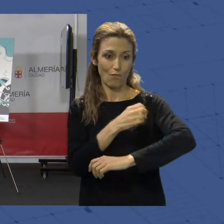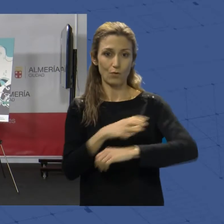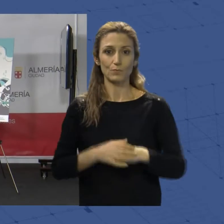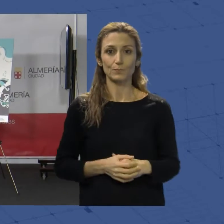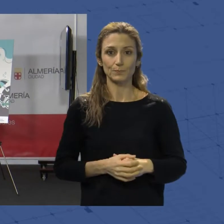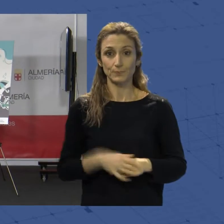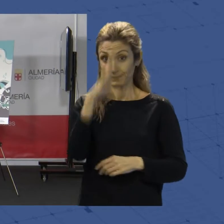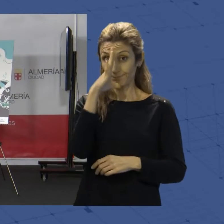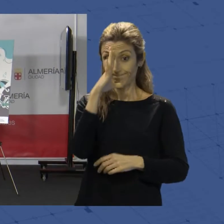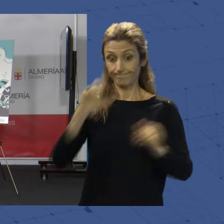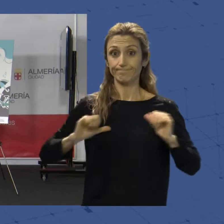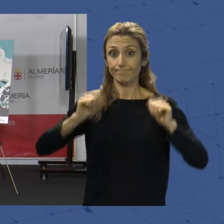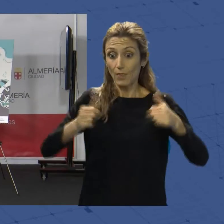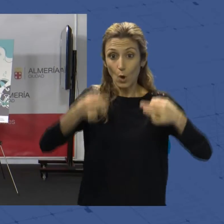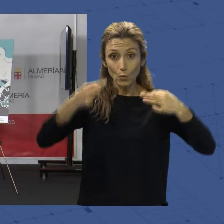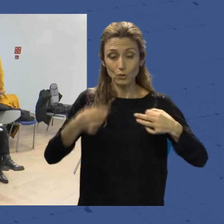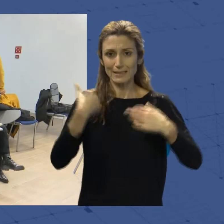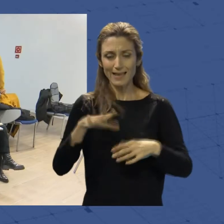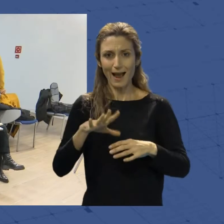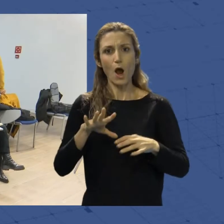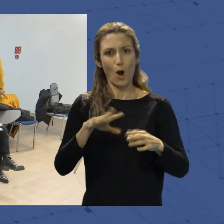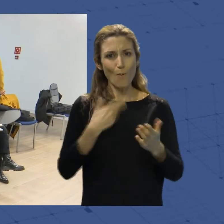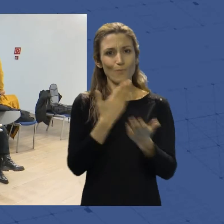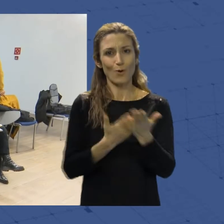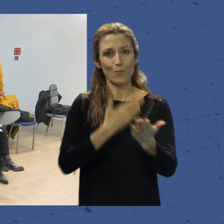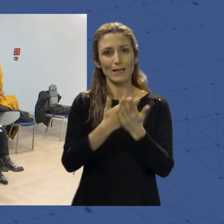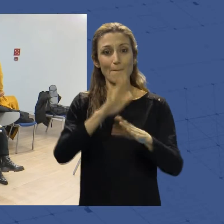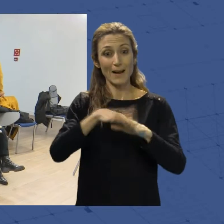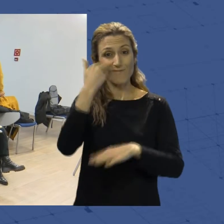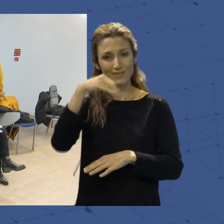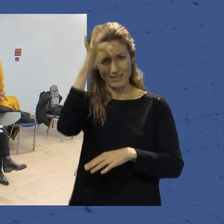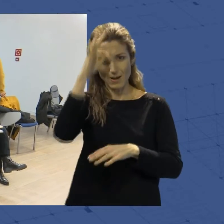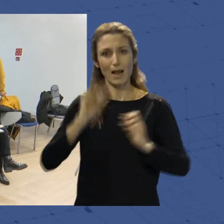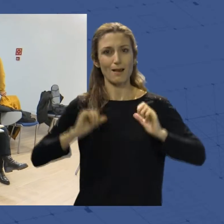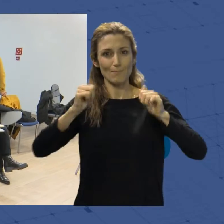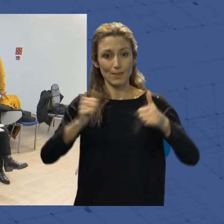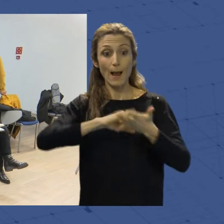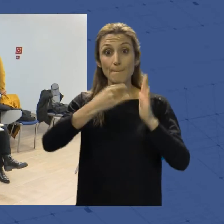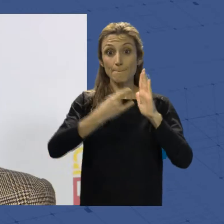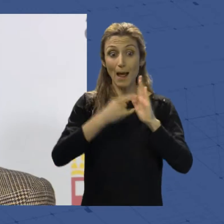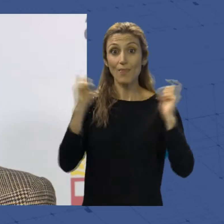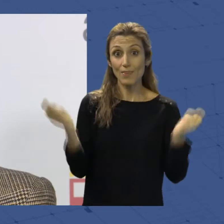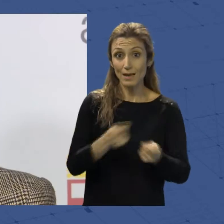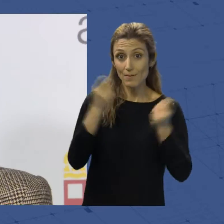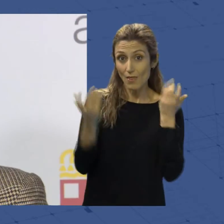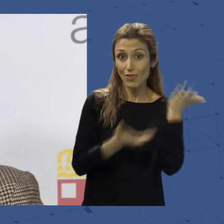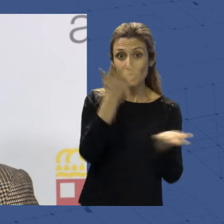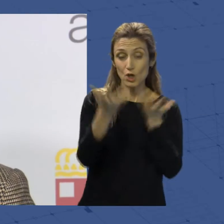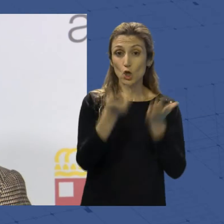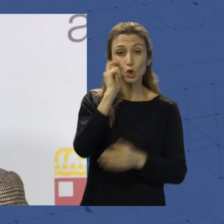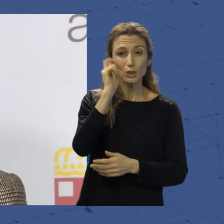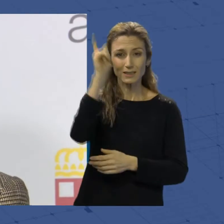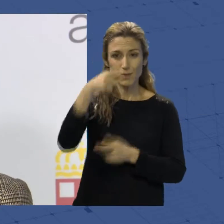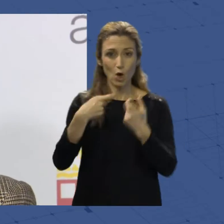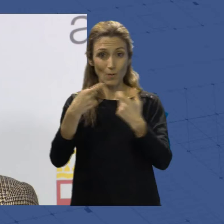Febrero acaba de empezar y ya viene cargado de propuestas para los fines de semana. Dentro del Plan de Dinamización Turística y Comercial del Centro,